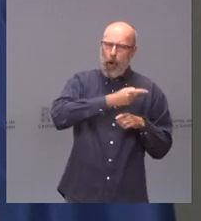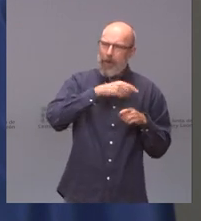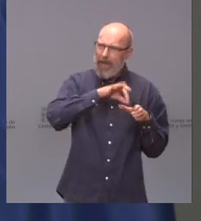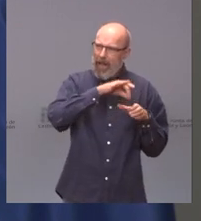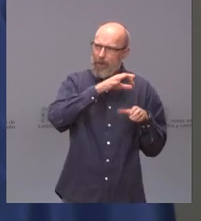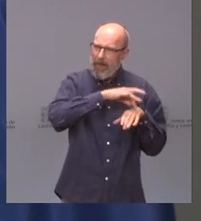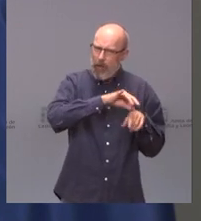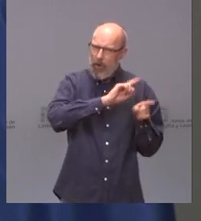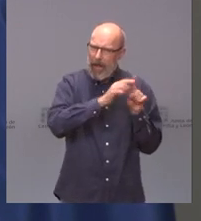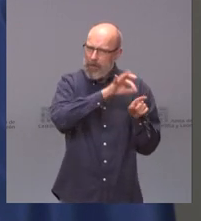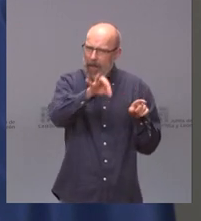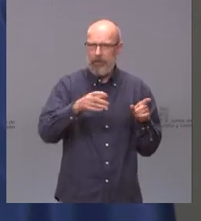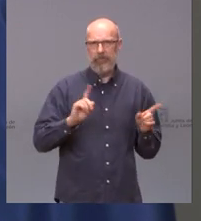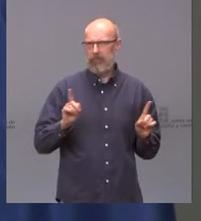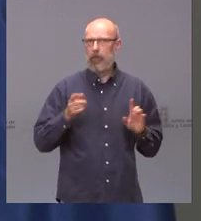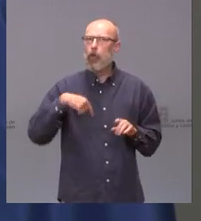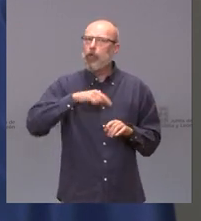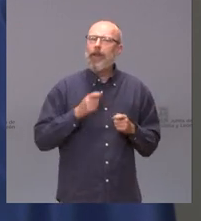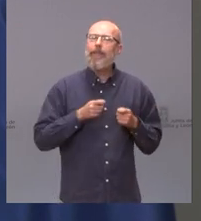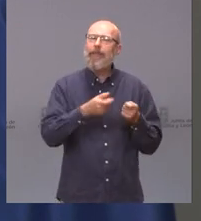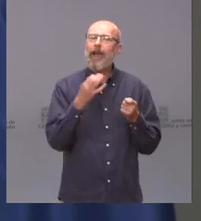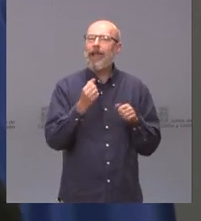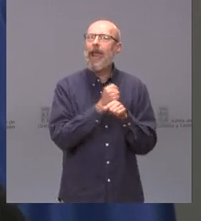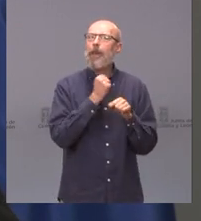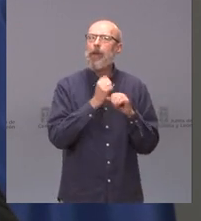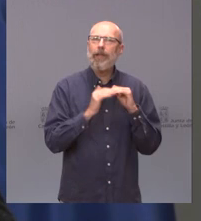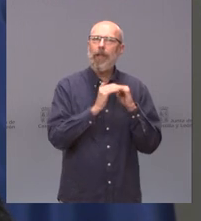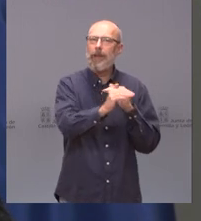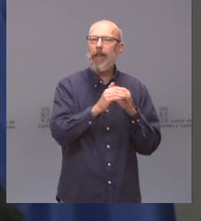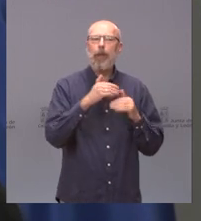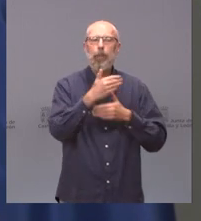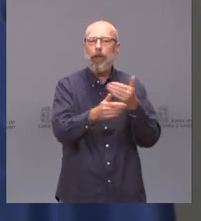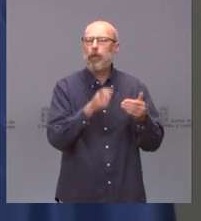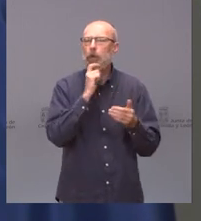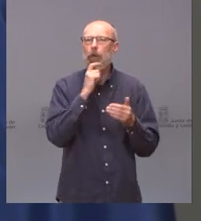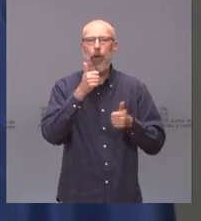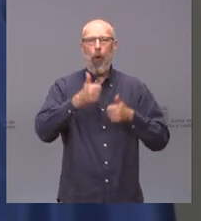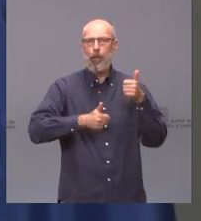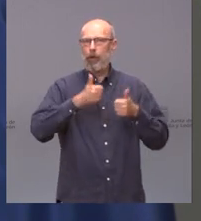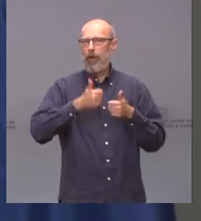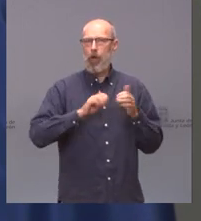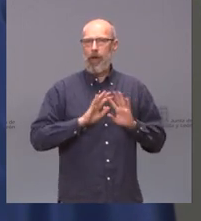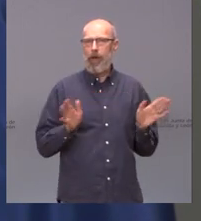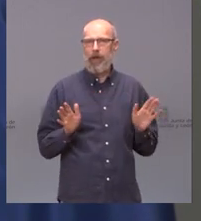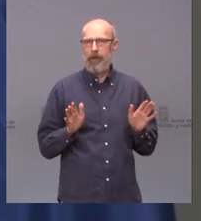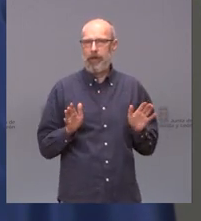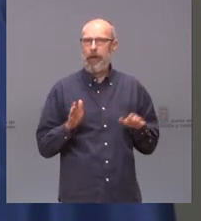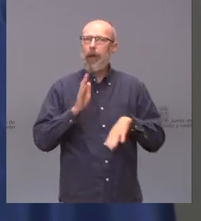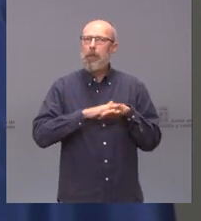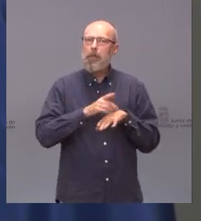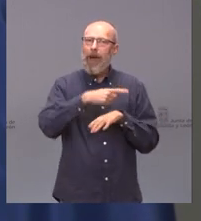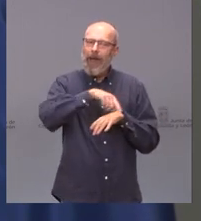es dar estabilidad en el empleo y dar estabilidad en el empleo es convocar oposiciones para que la gente tenga un puesto